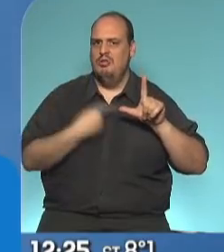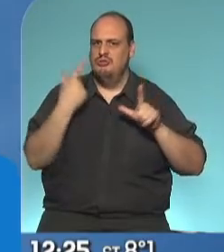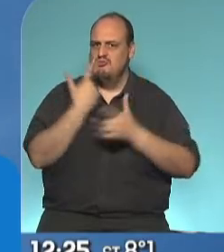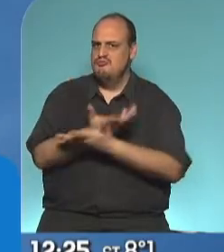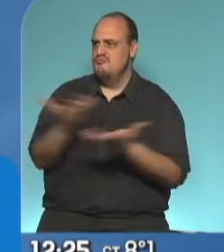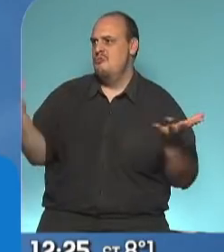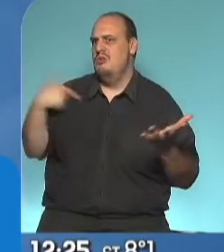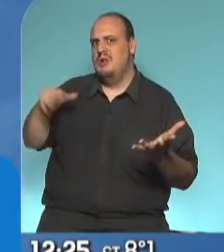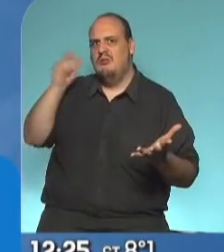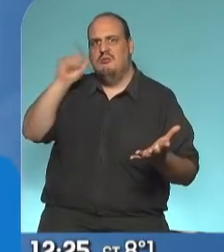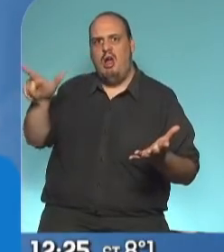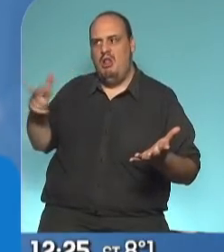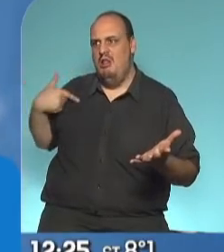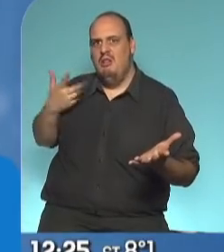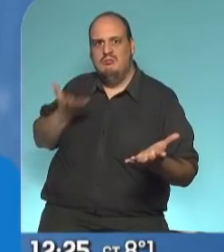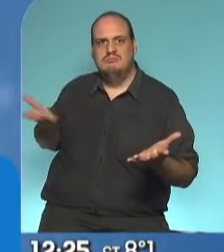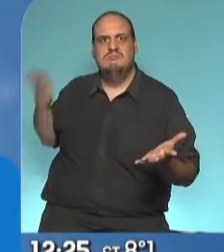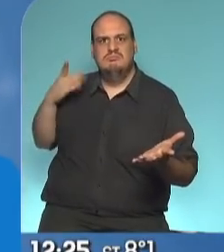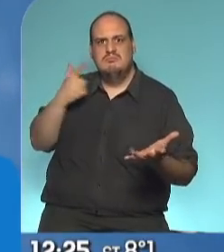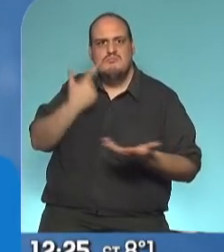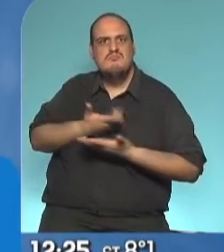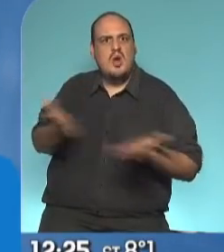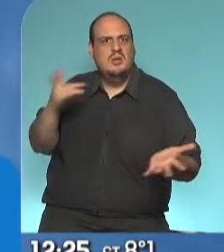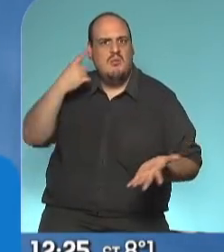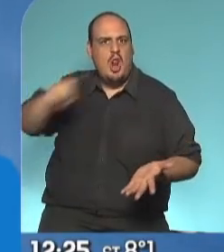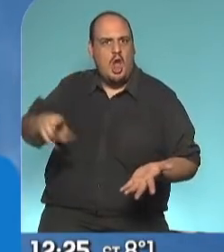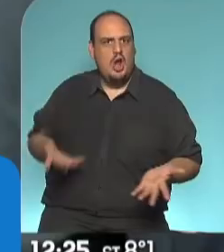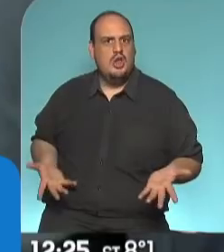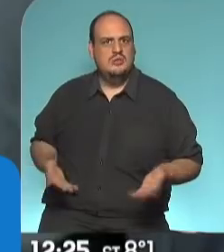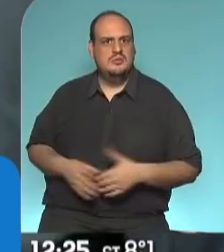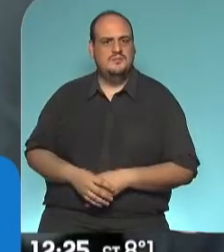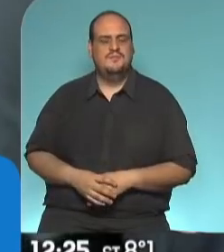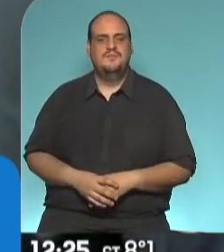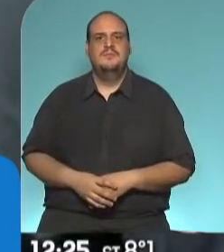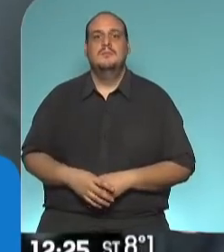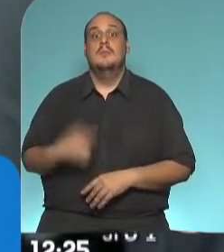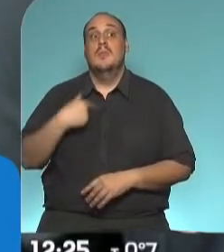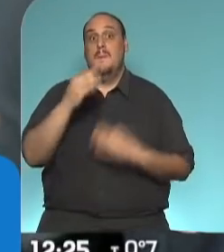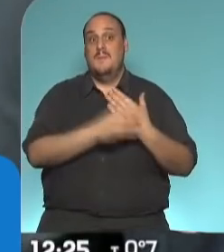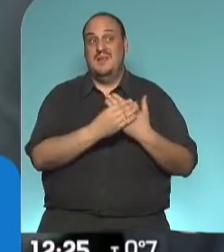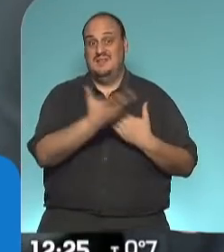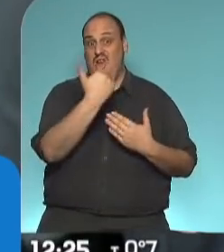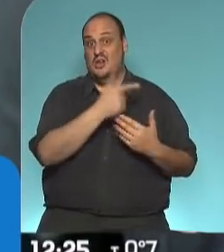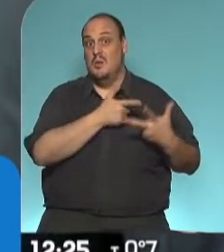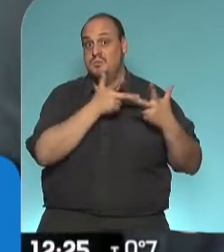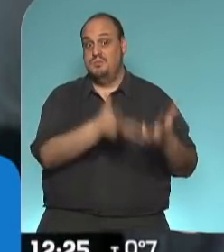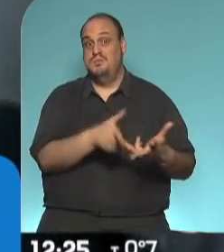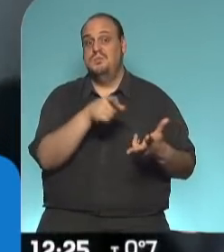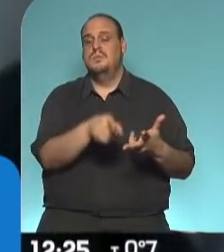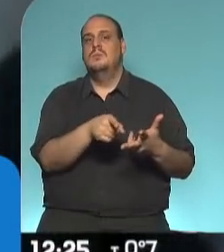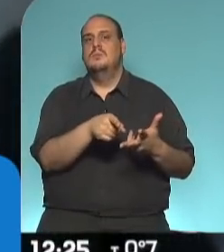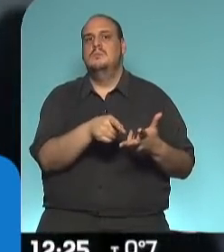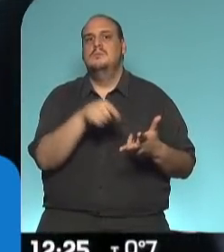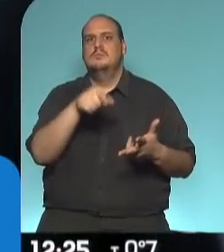concreciones, porque ahora sí mostramos logros. Lo decía el ministro recién, estamos en un lugar